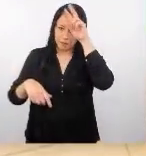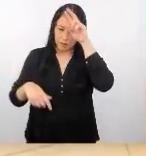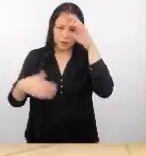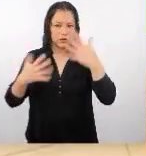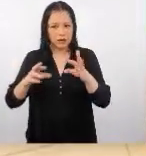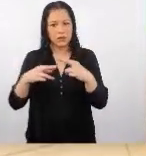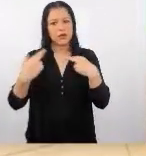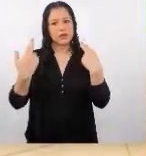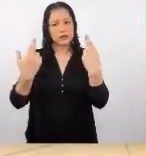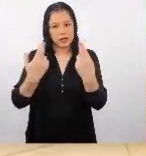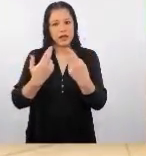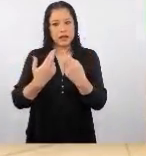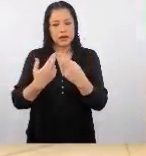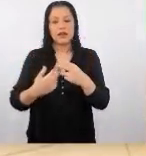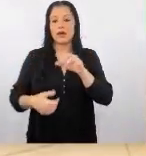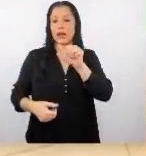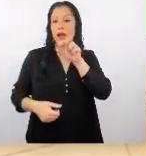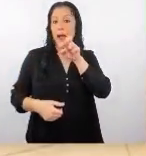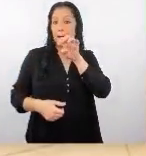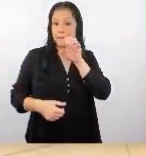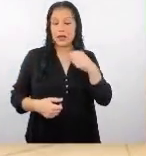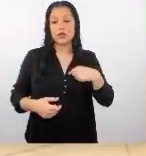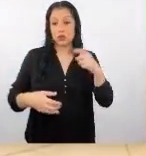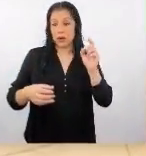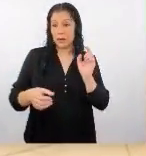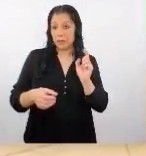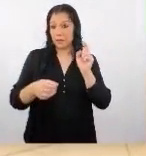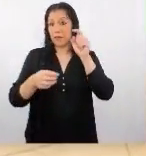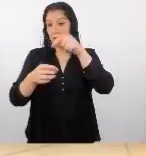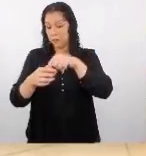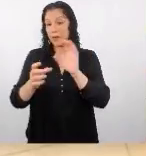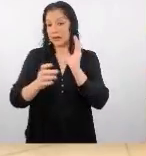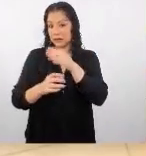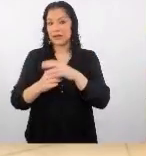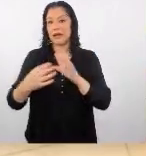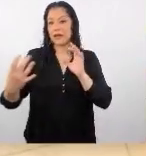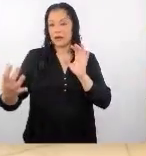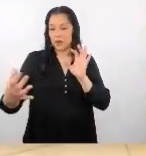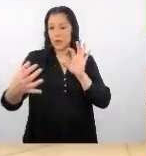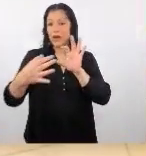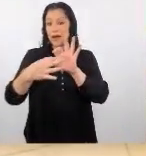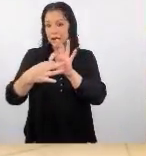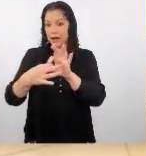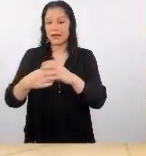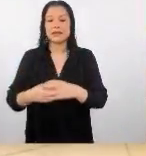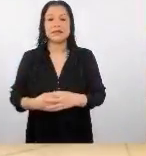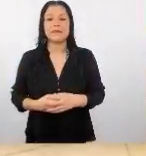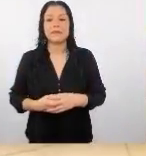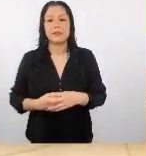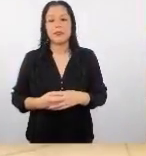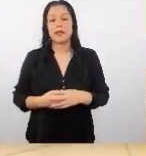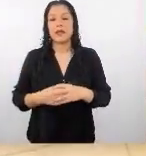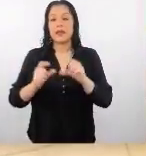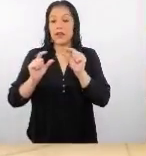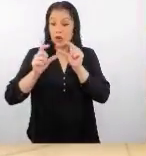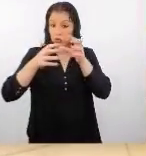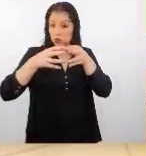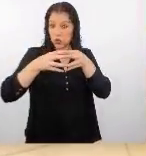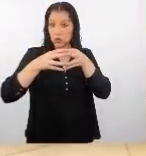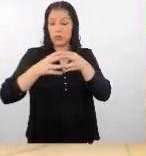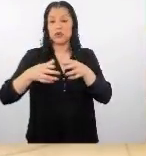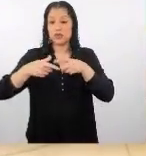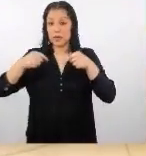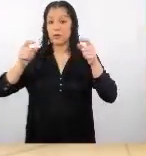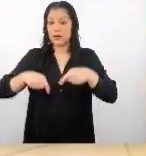tenido reuniones por ejemplo en APEC yo he participado en APEC como enlace de las delegaciones japonesas que vinieron